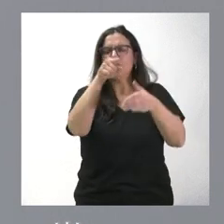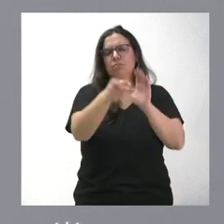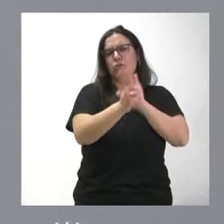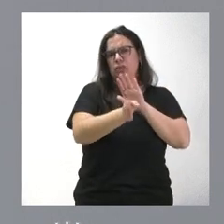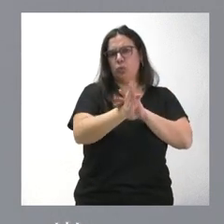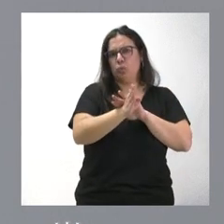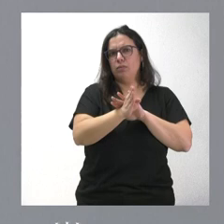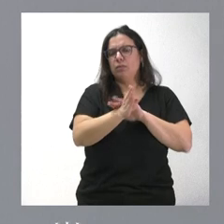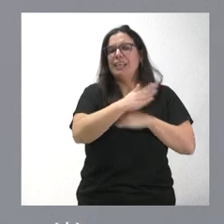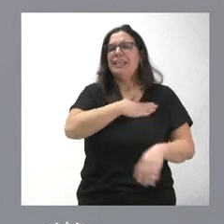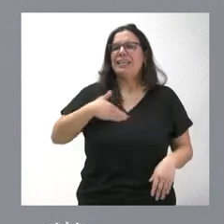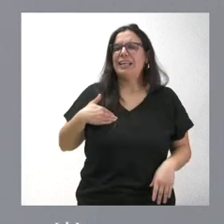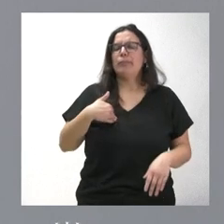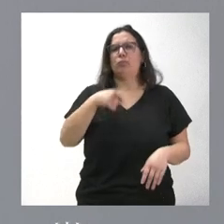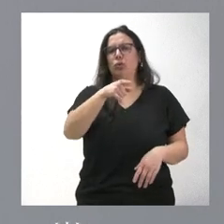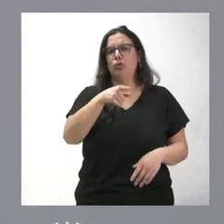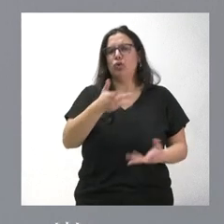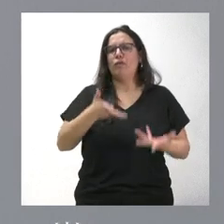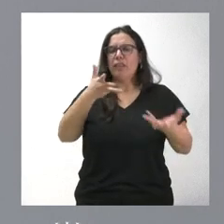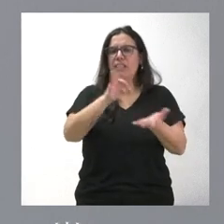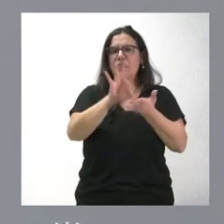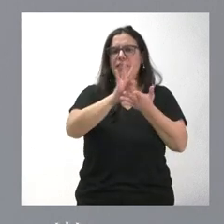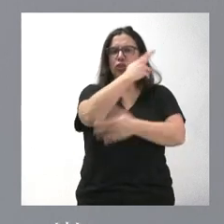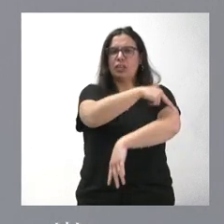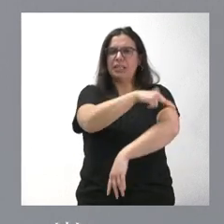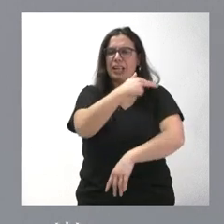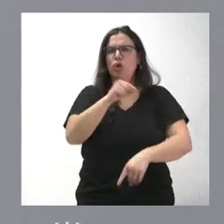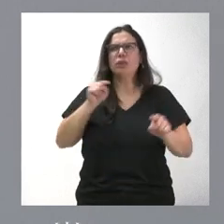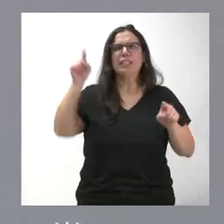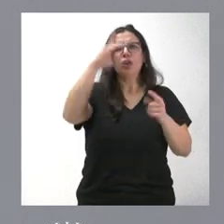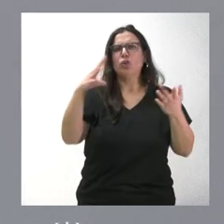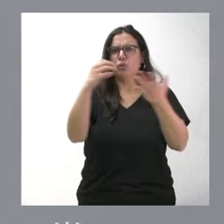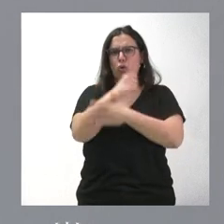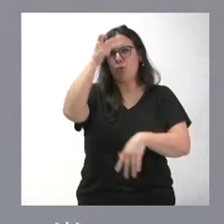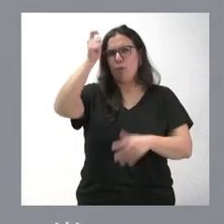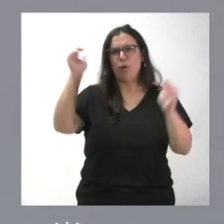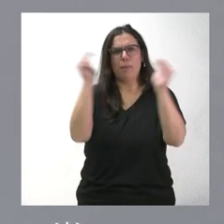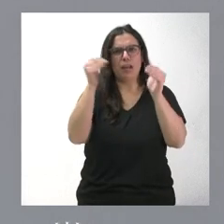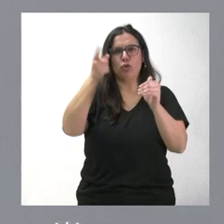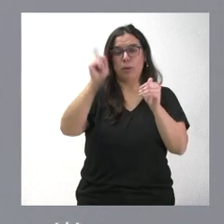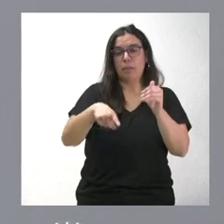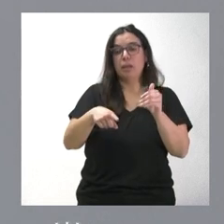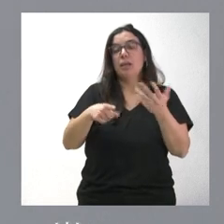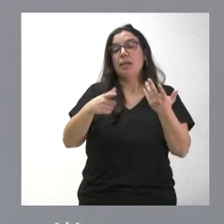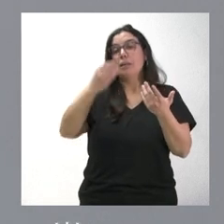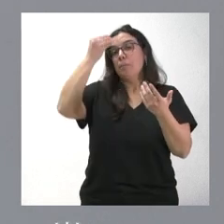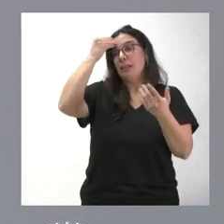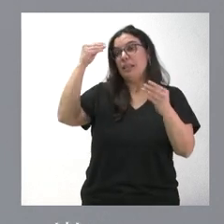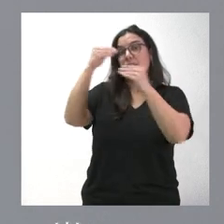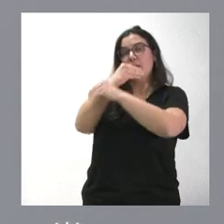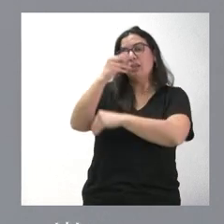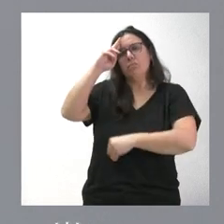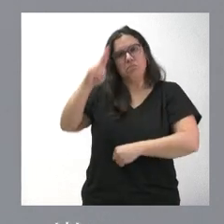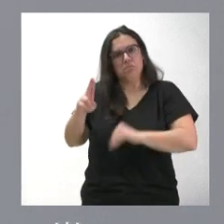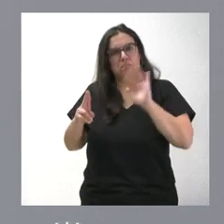y León, que queremos seguir prestando servicios sanitarios en los 3.600 consultorios locales, que respetamos a quien piensa lo contrario, que